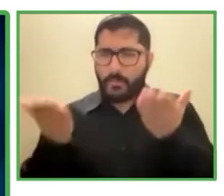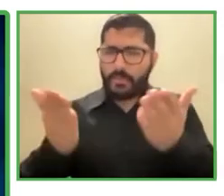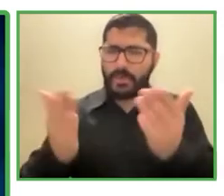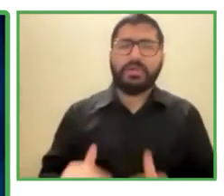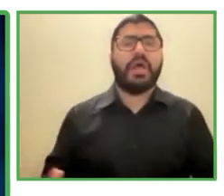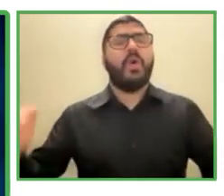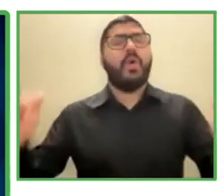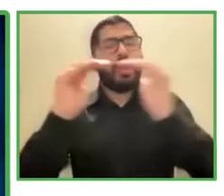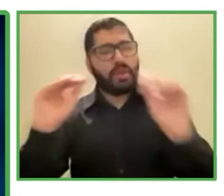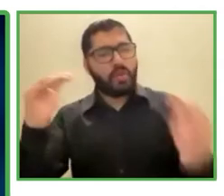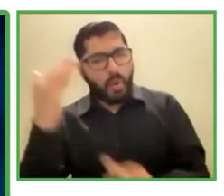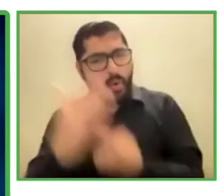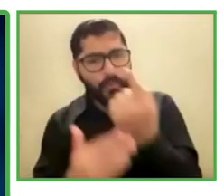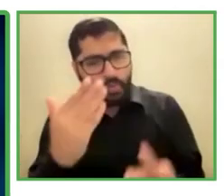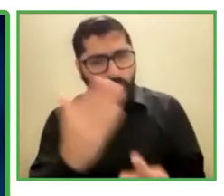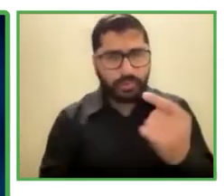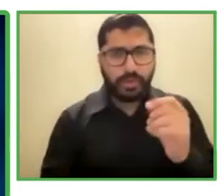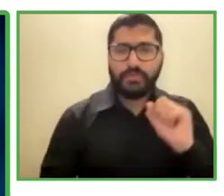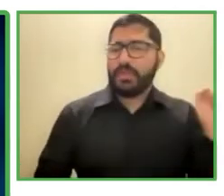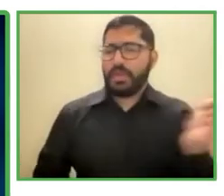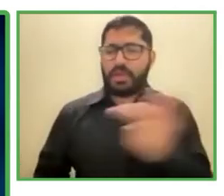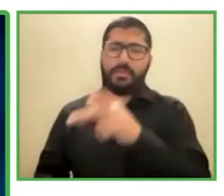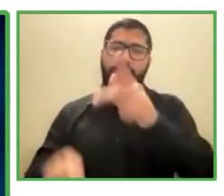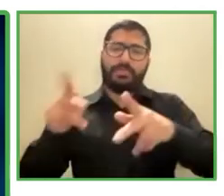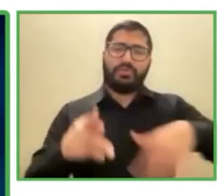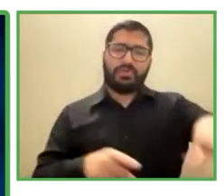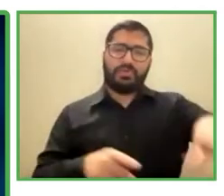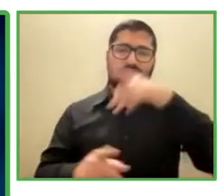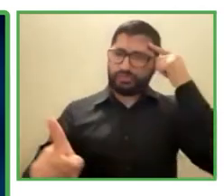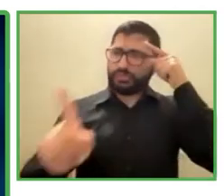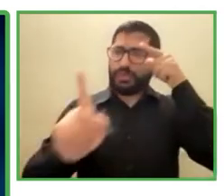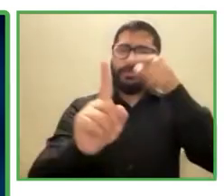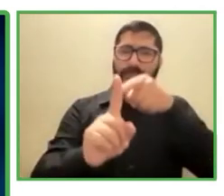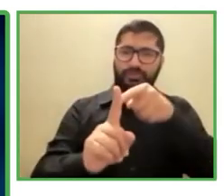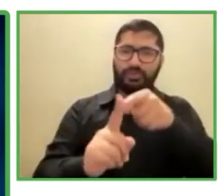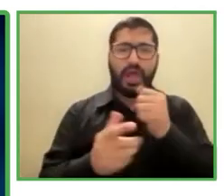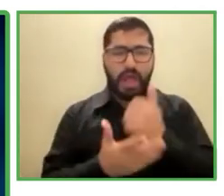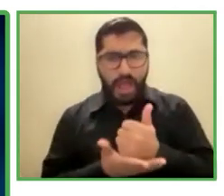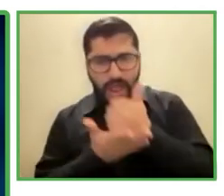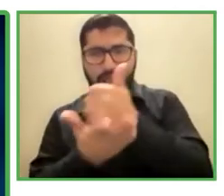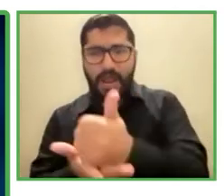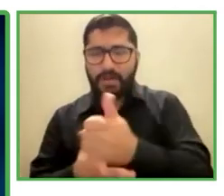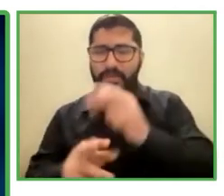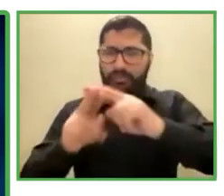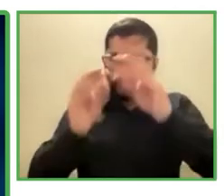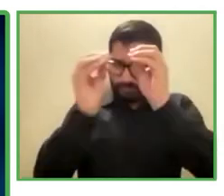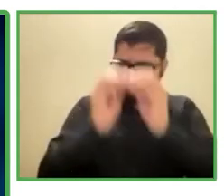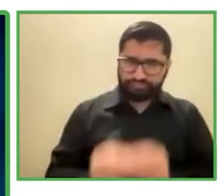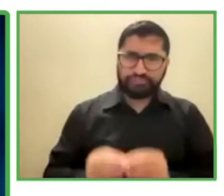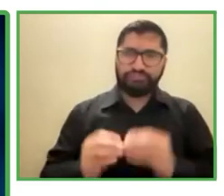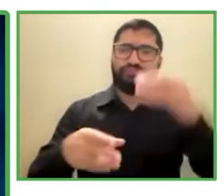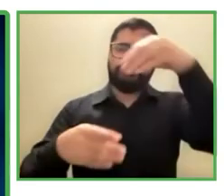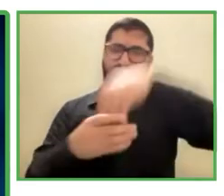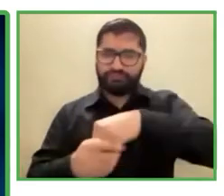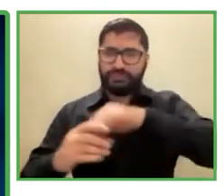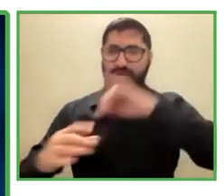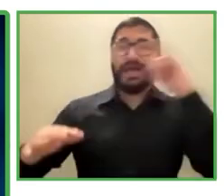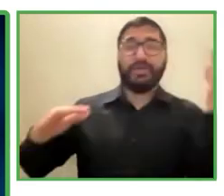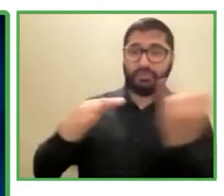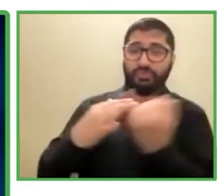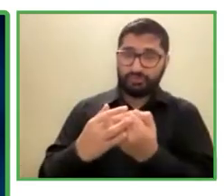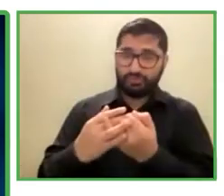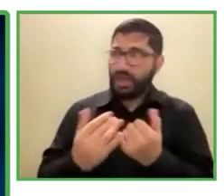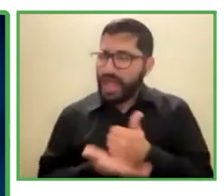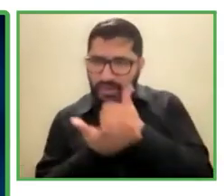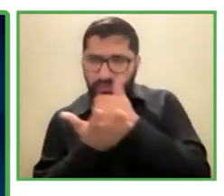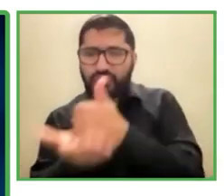y nuestra misión es ayudar a crear un mundo más inclusivo ayudar a las empresas a que entiendan la importancia